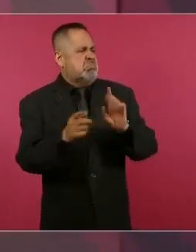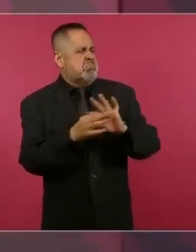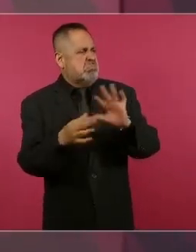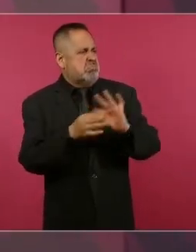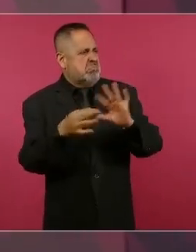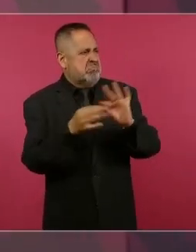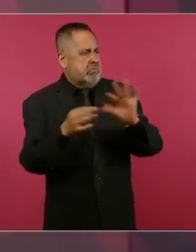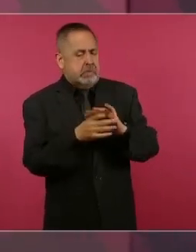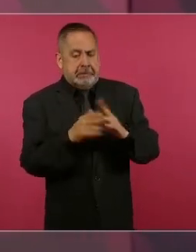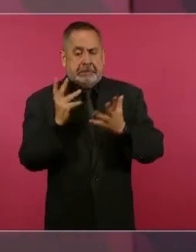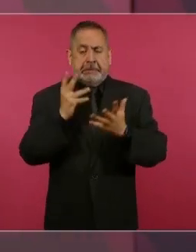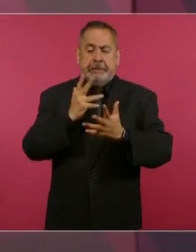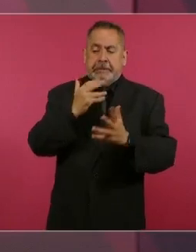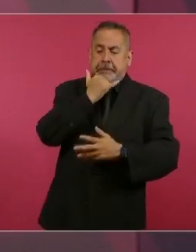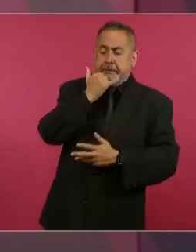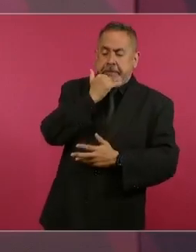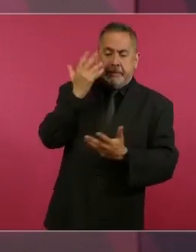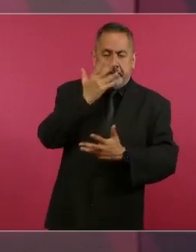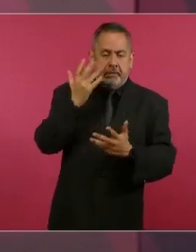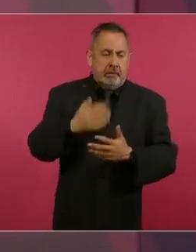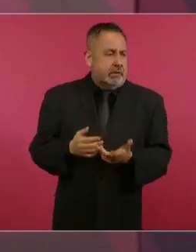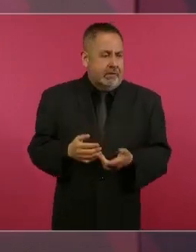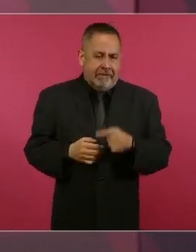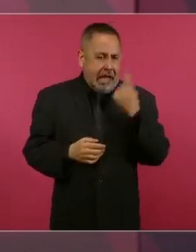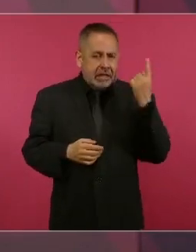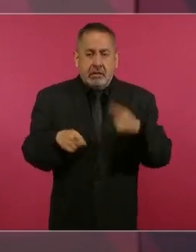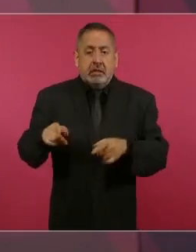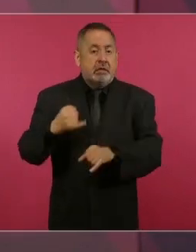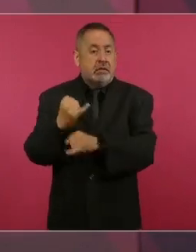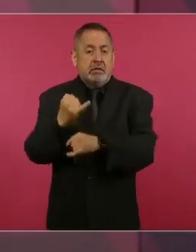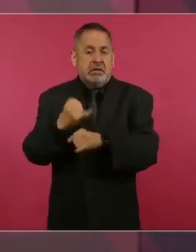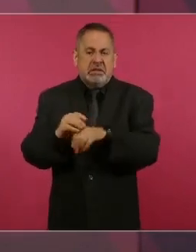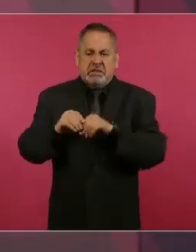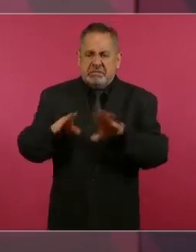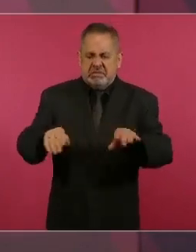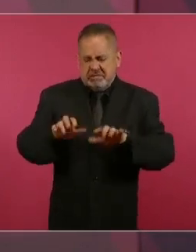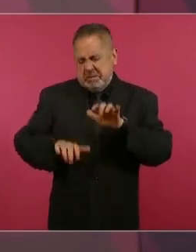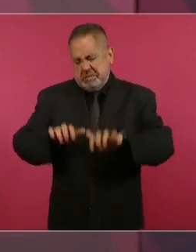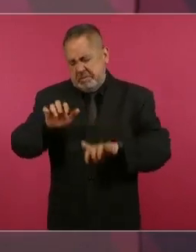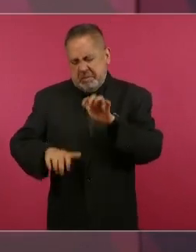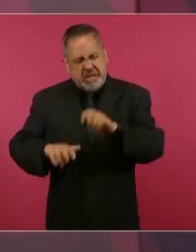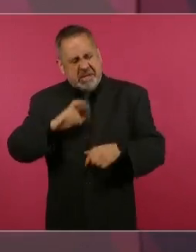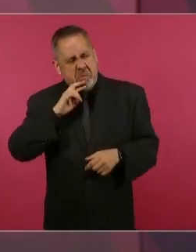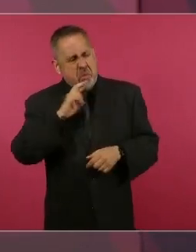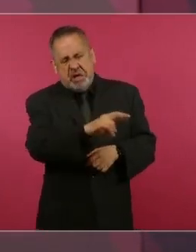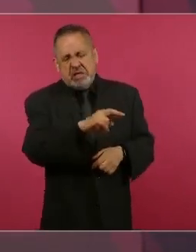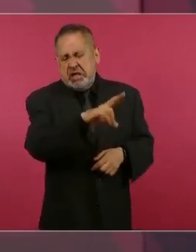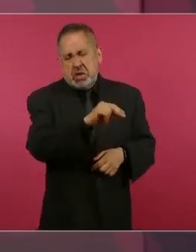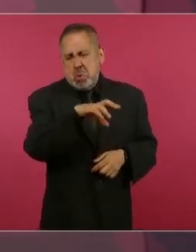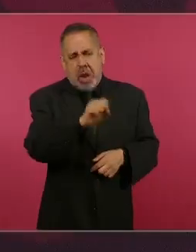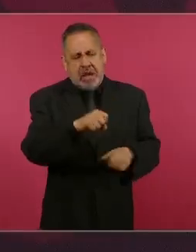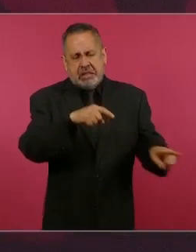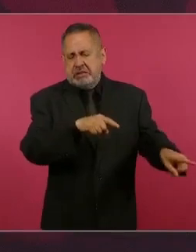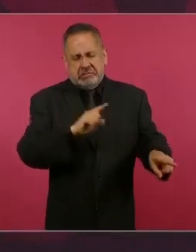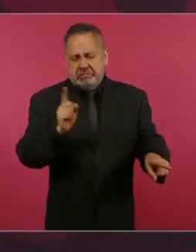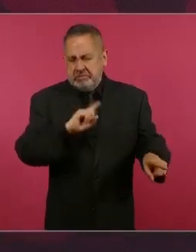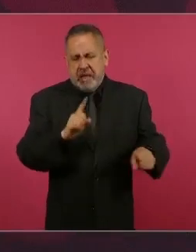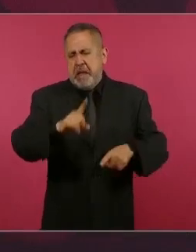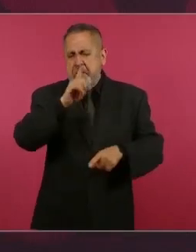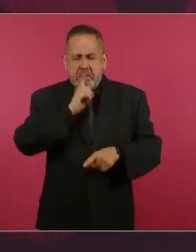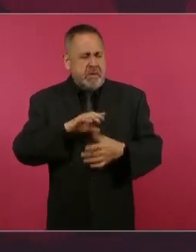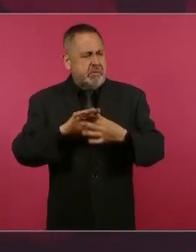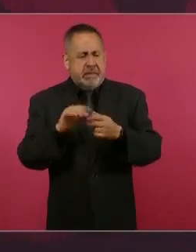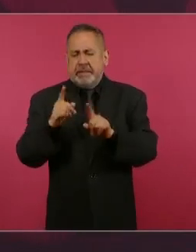y en las redes sociales empiezan las respuestas y hasta memes.